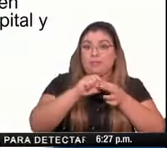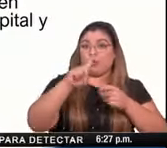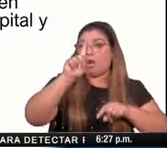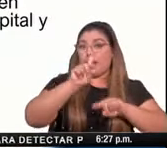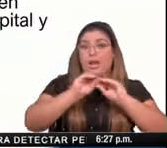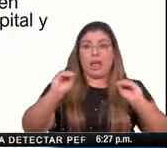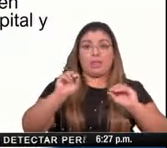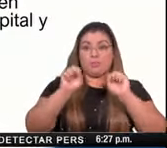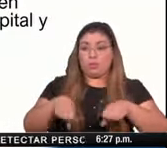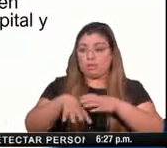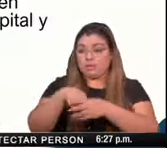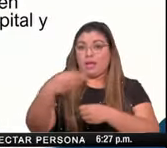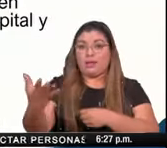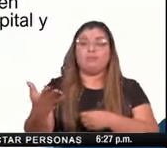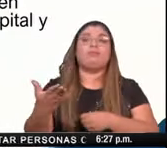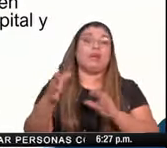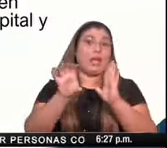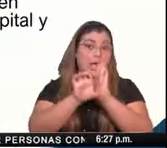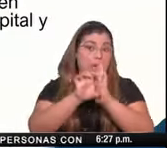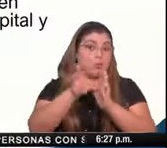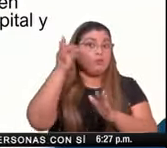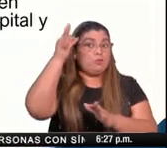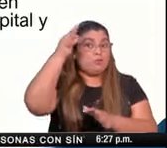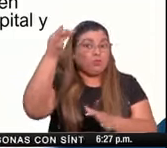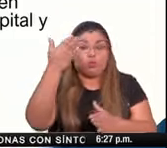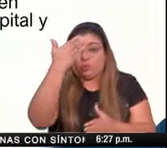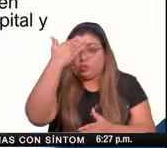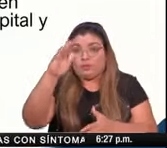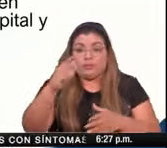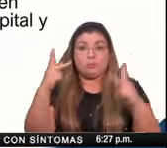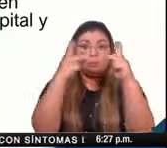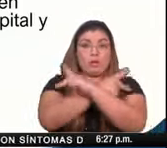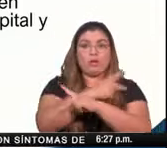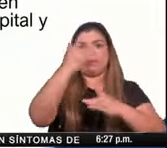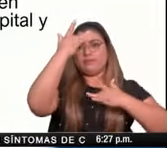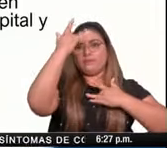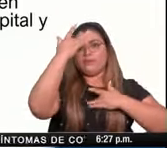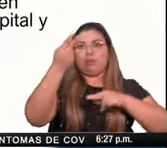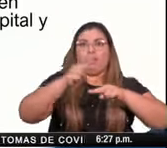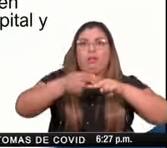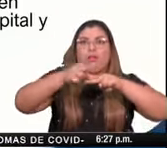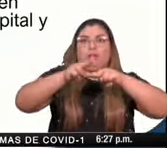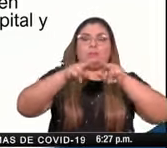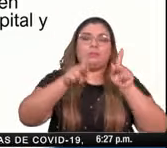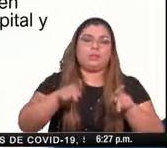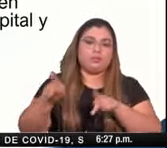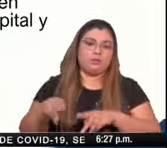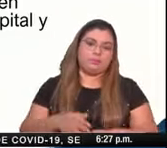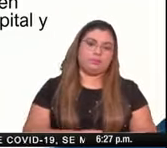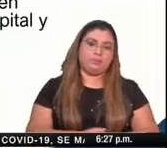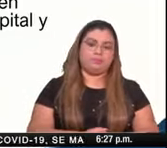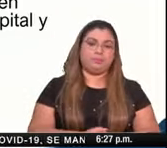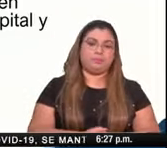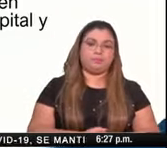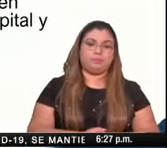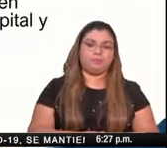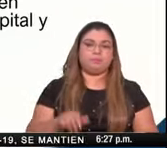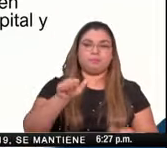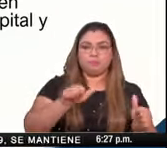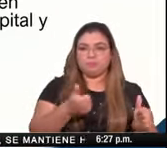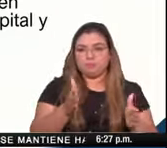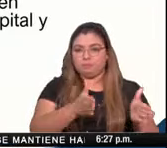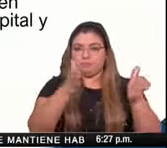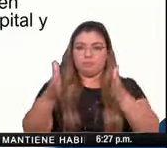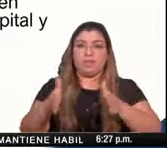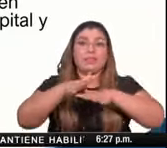pues allí en ese pilar ese tiene un solo matiz y es que nosotros seguimos tratando a los pacientes desde